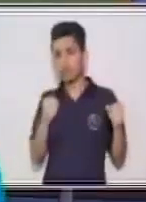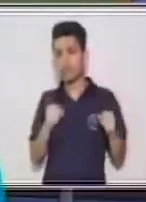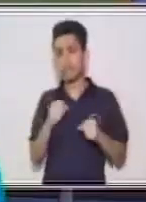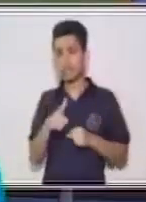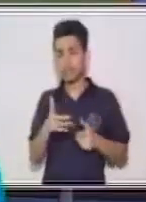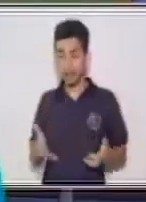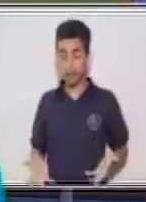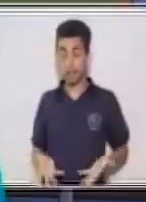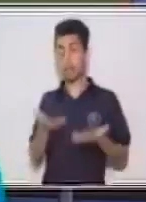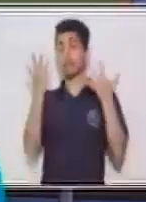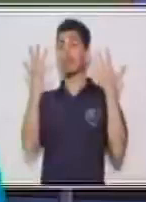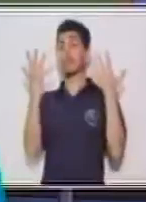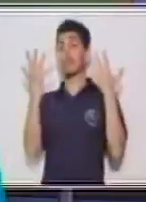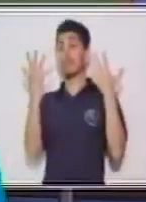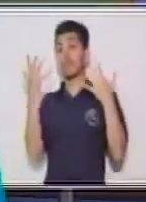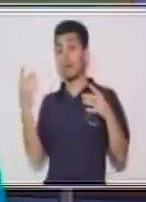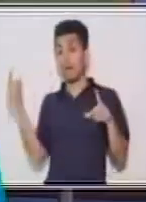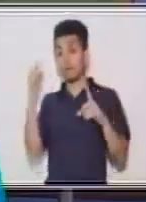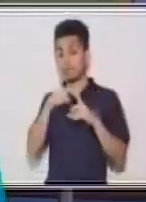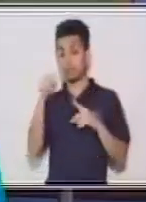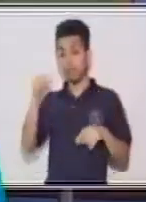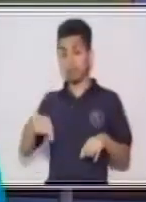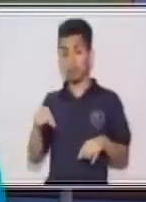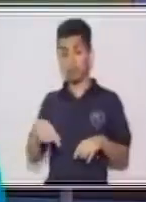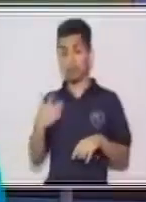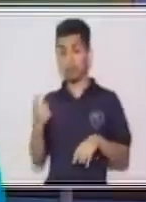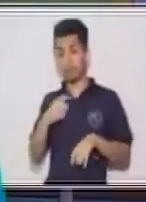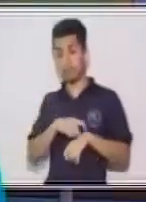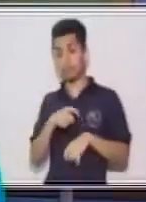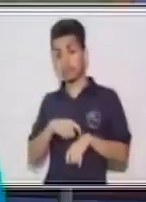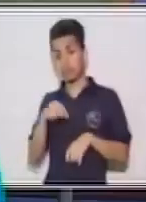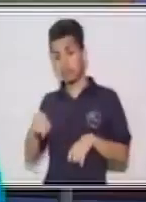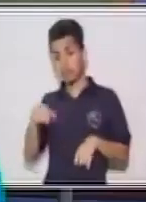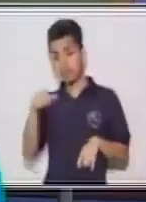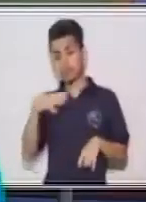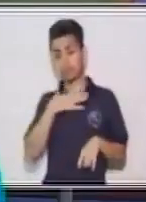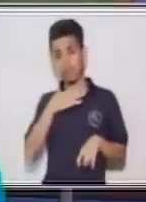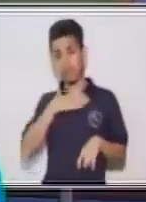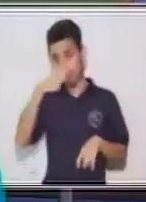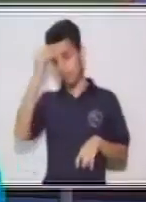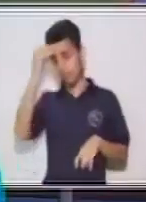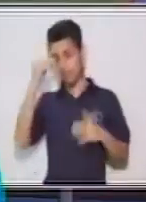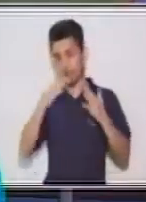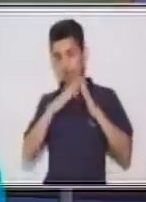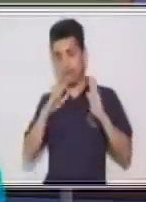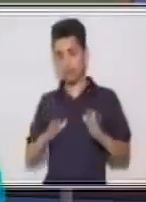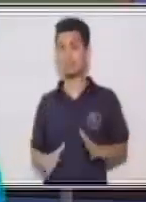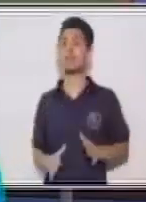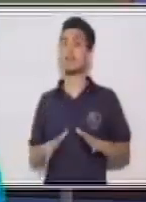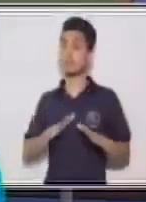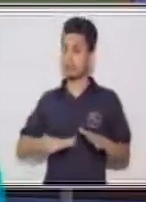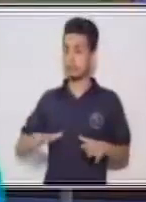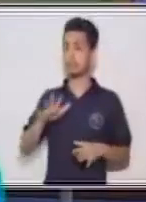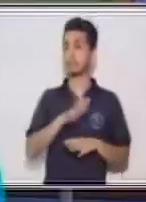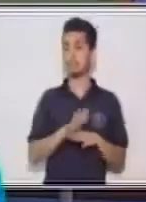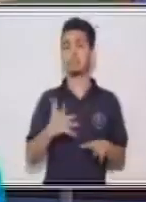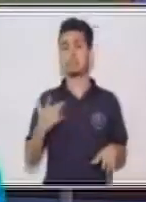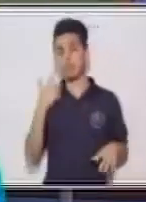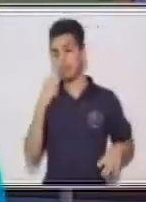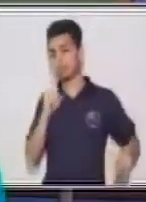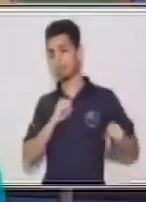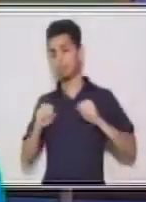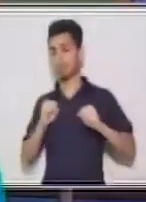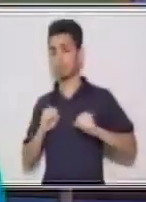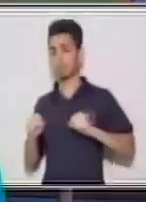levantas hasta este momento y ahora que estás observando Aprendo en Casa, tiene mucho que ver a las acciones.